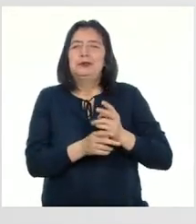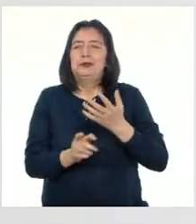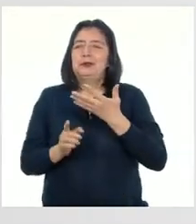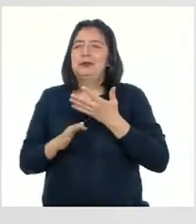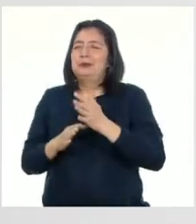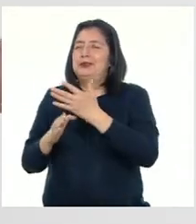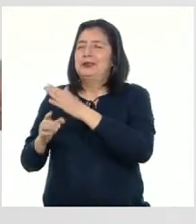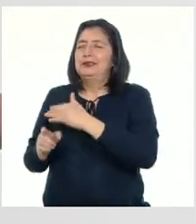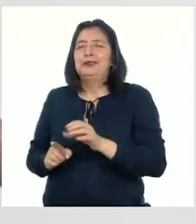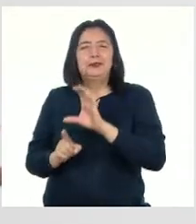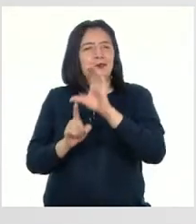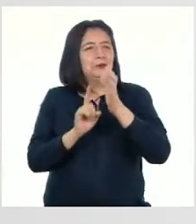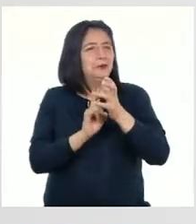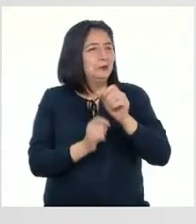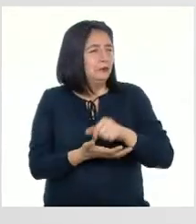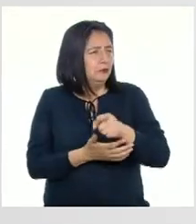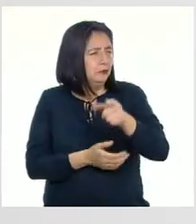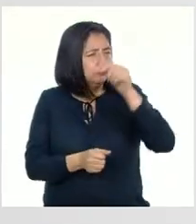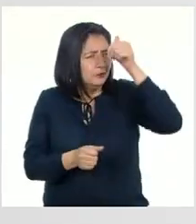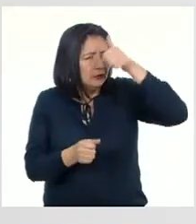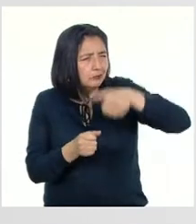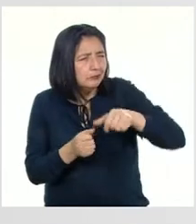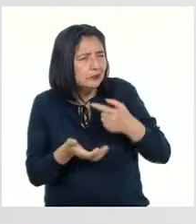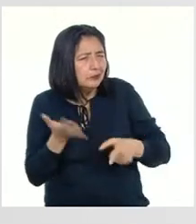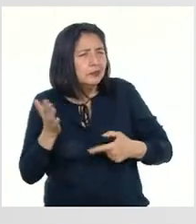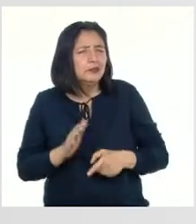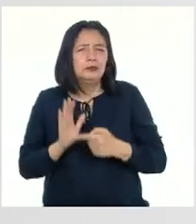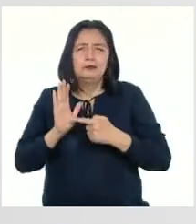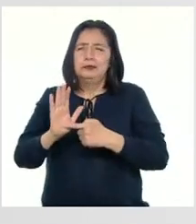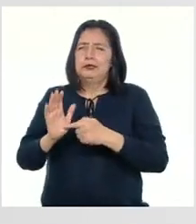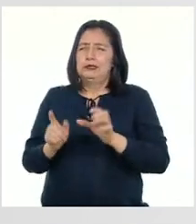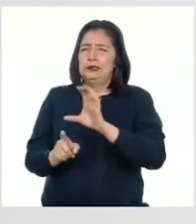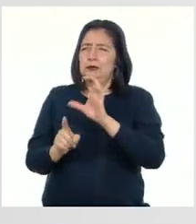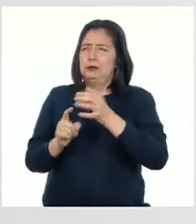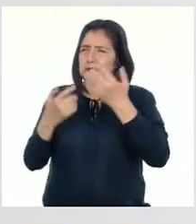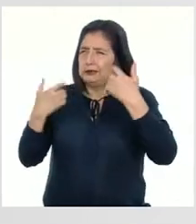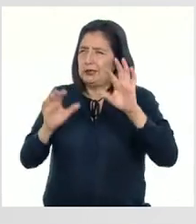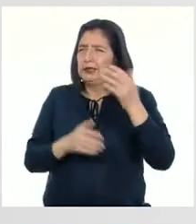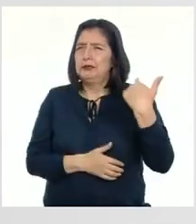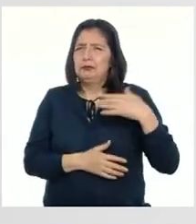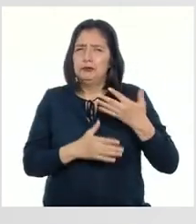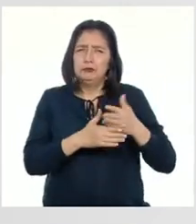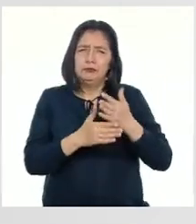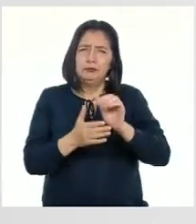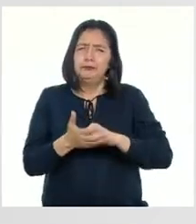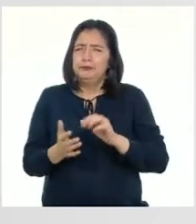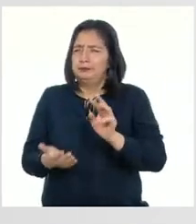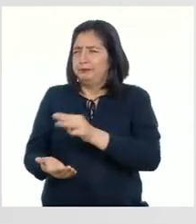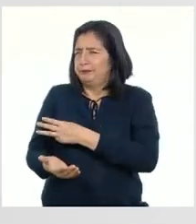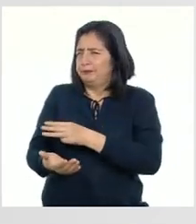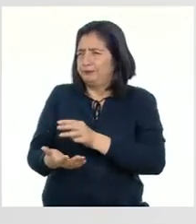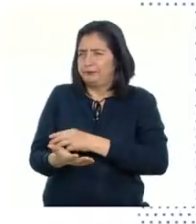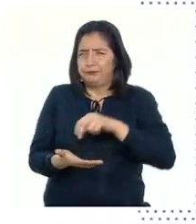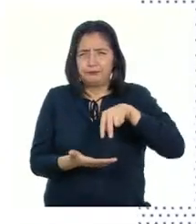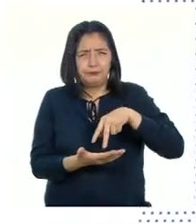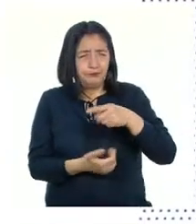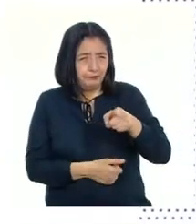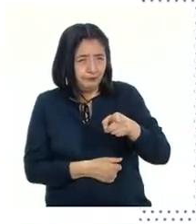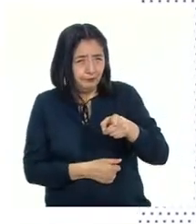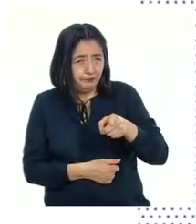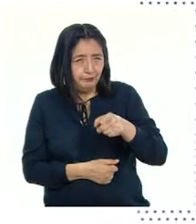cultura ¿Recuerdas qué manifestaciones culturales hemos compartido en música y danza, Pati?